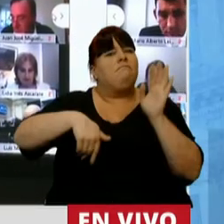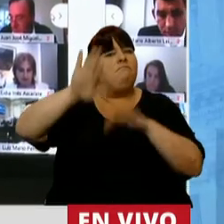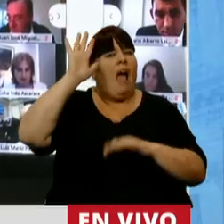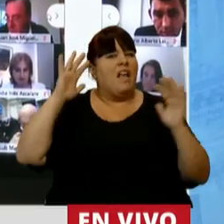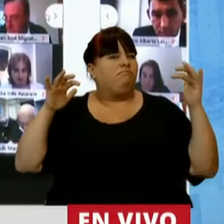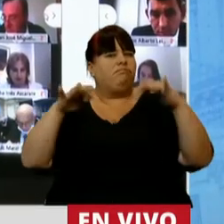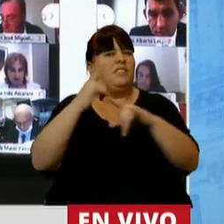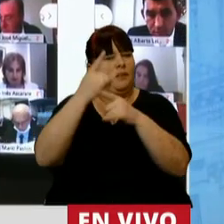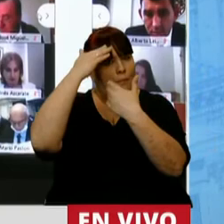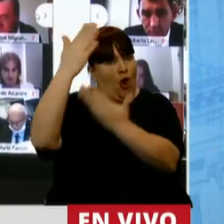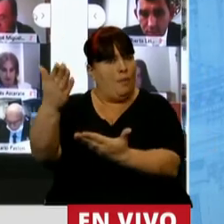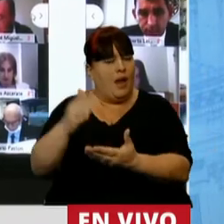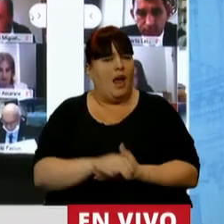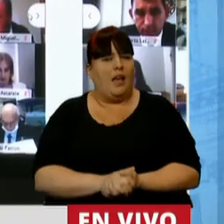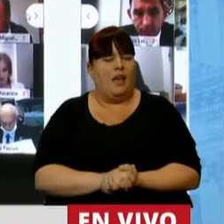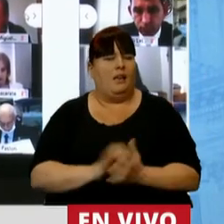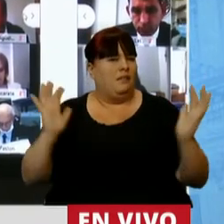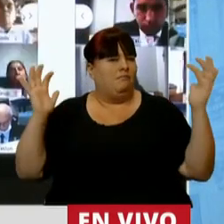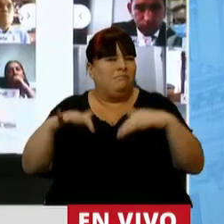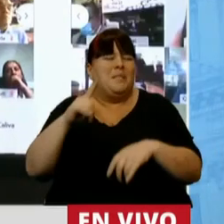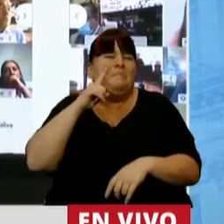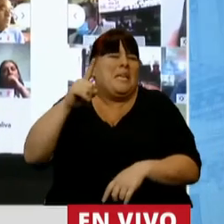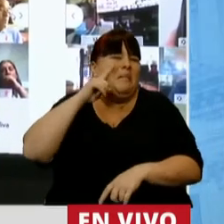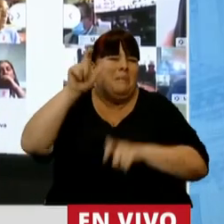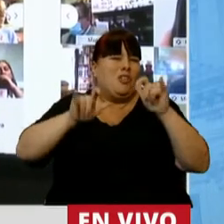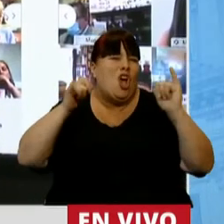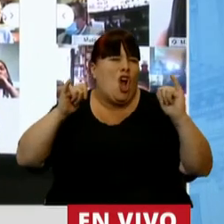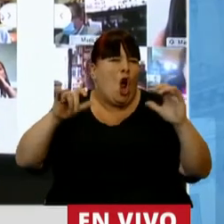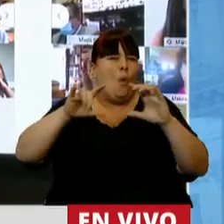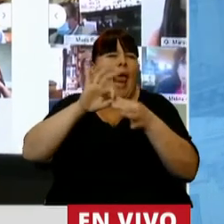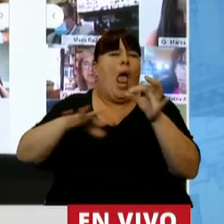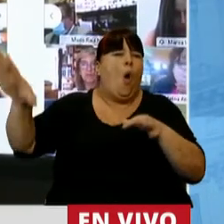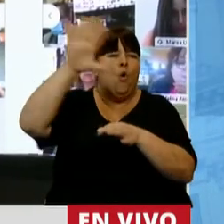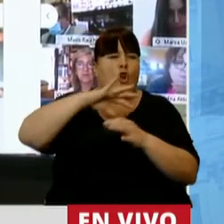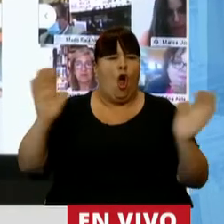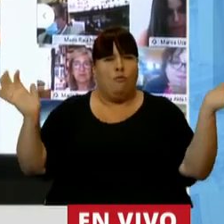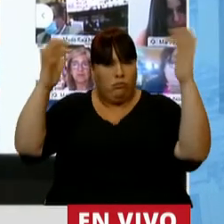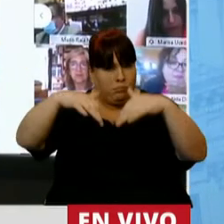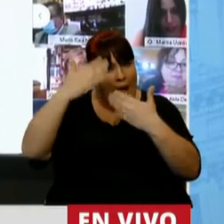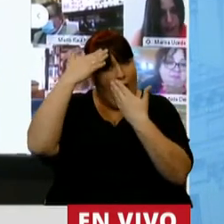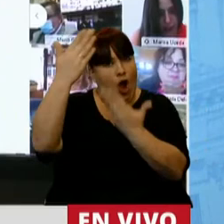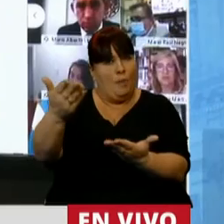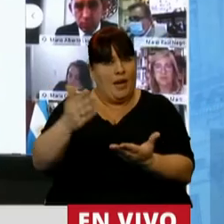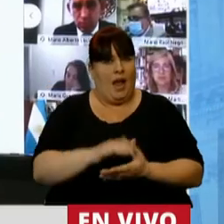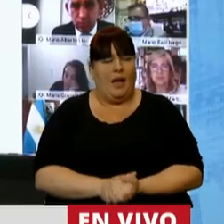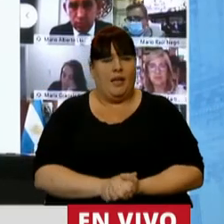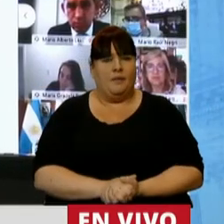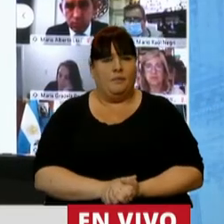más convoca que se juntan miles y miles de jóvenes de toda Europa a homenajearla.